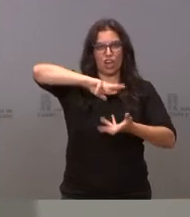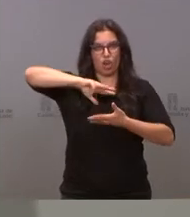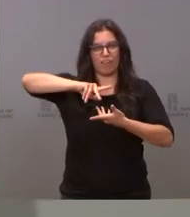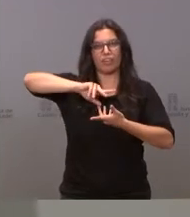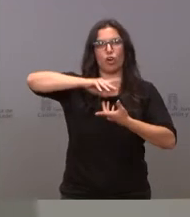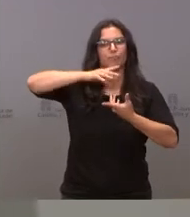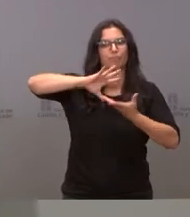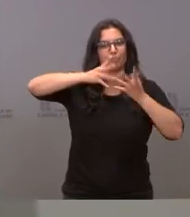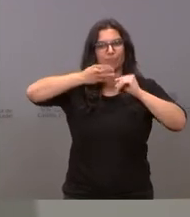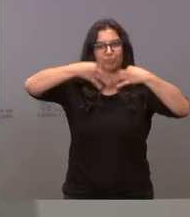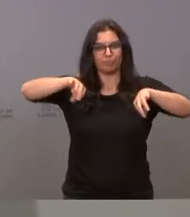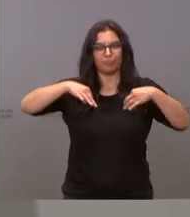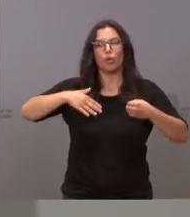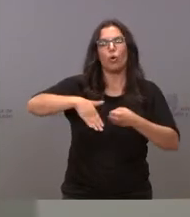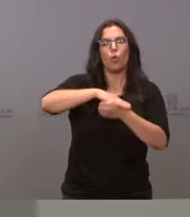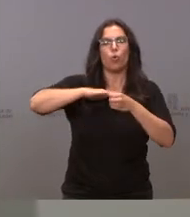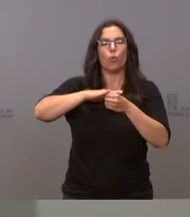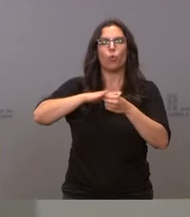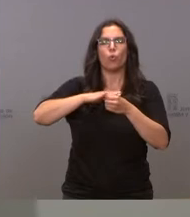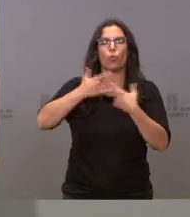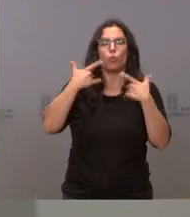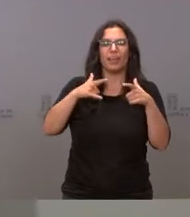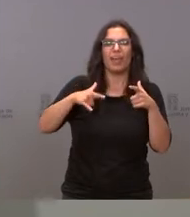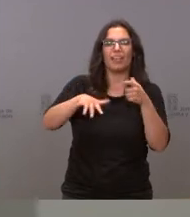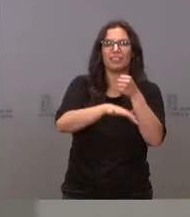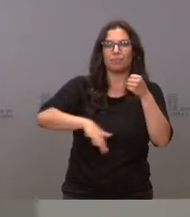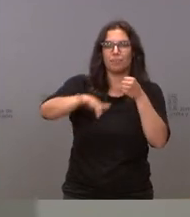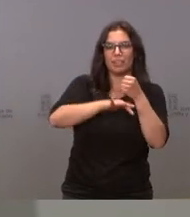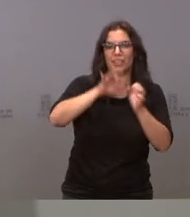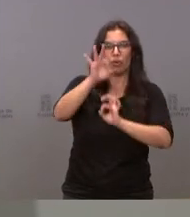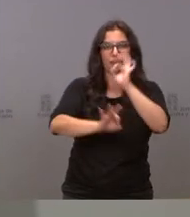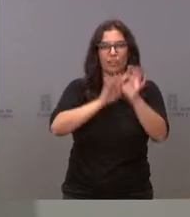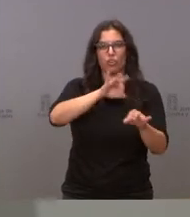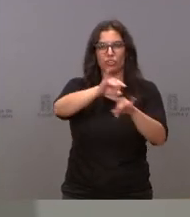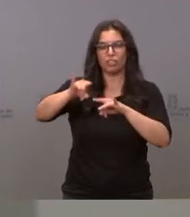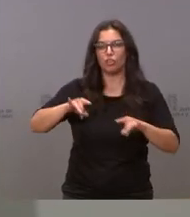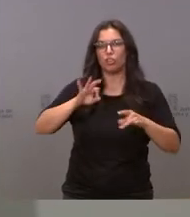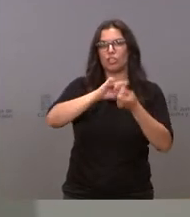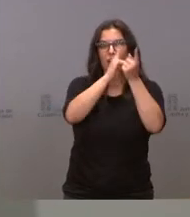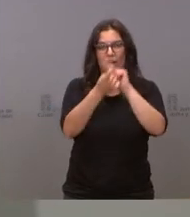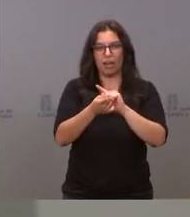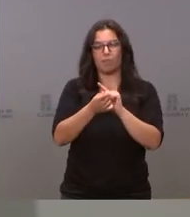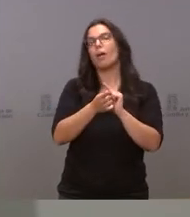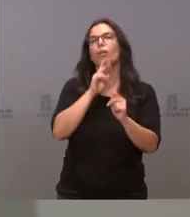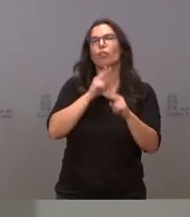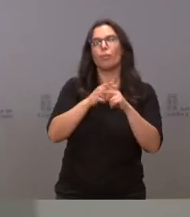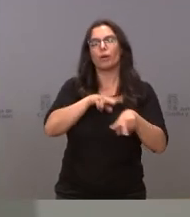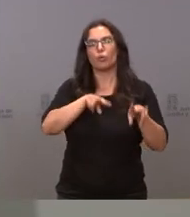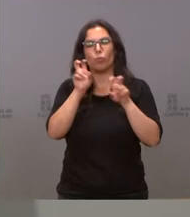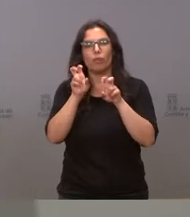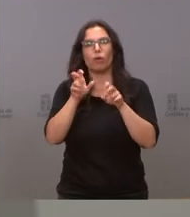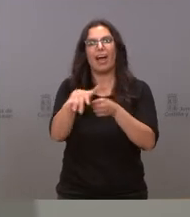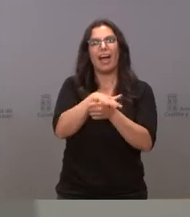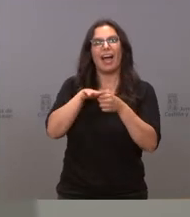cambiar las unidades básicas de ordenación y servicios del territorio de la subost por una nueva denominación, que son las